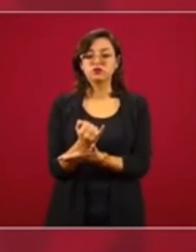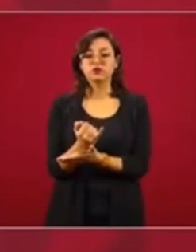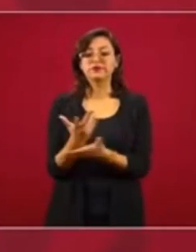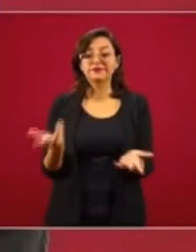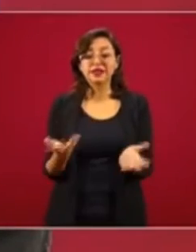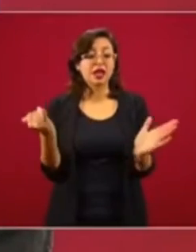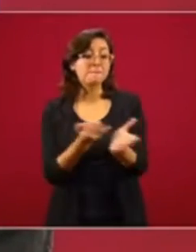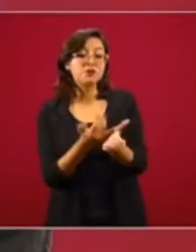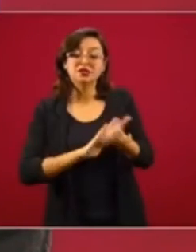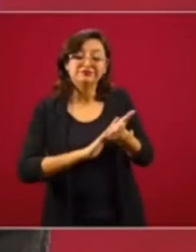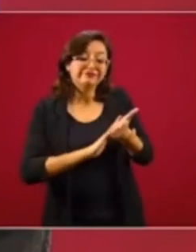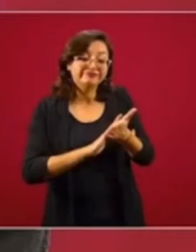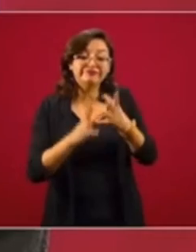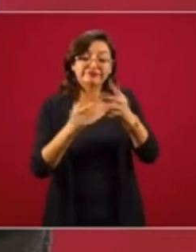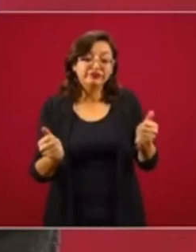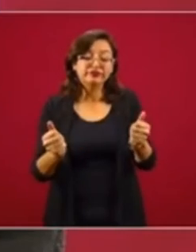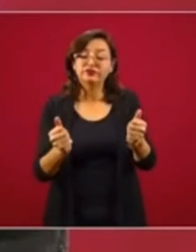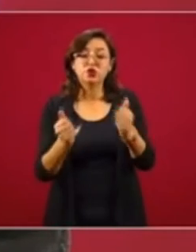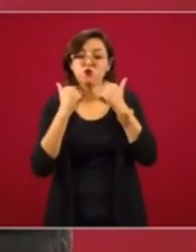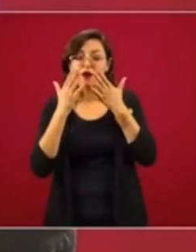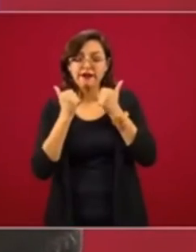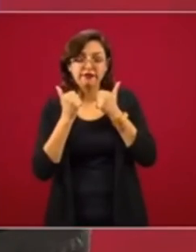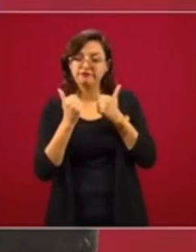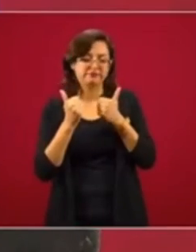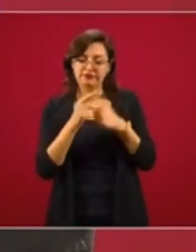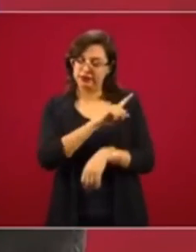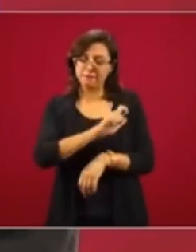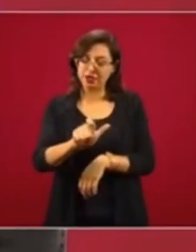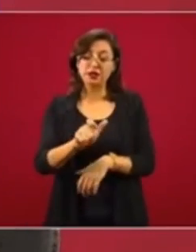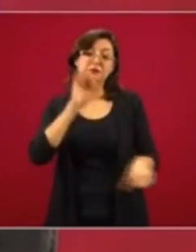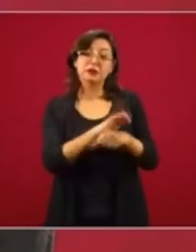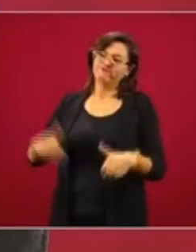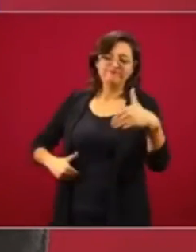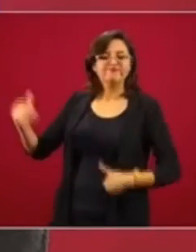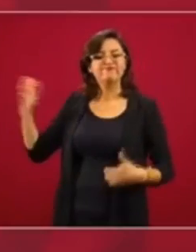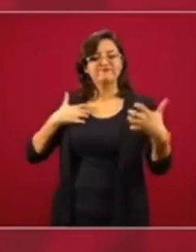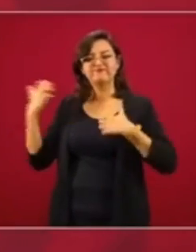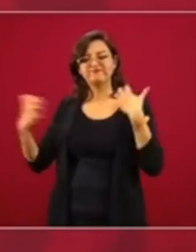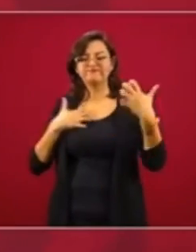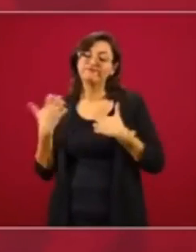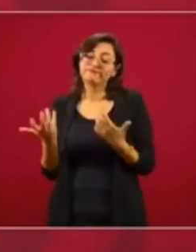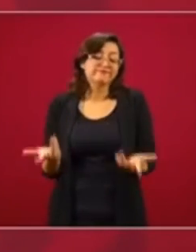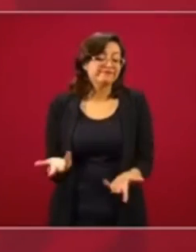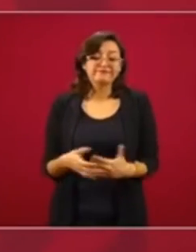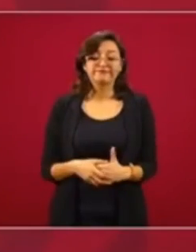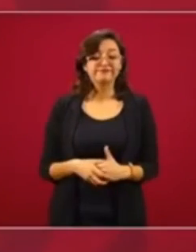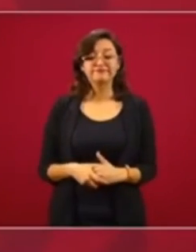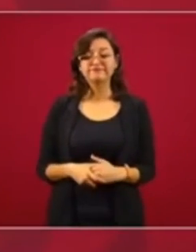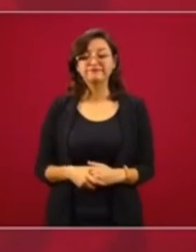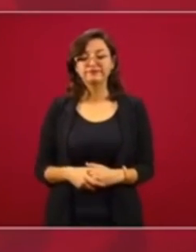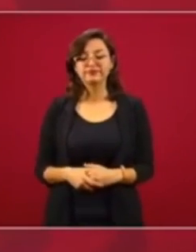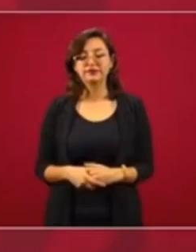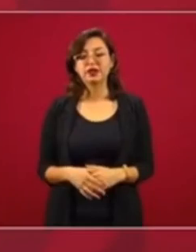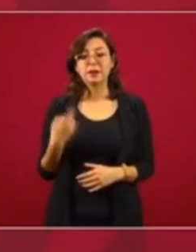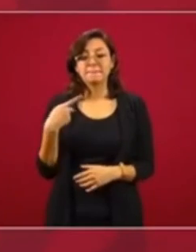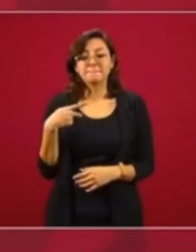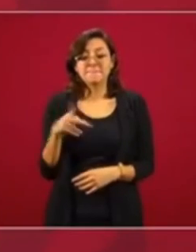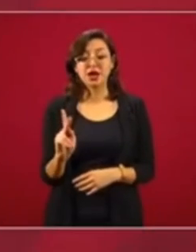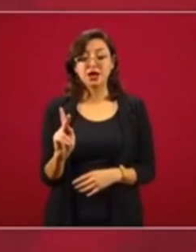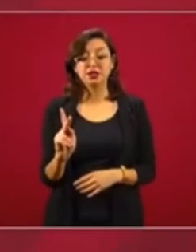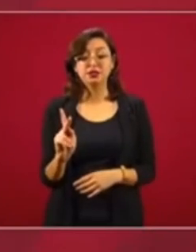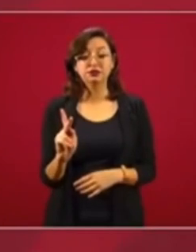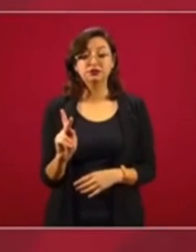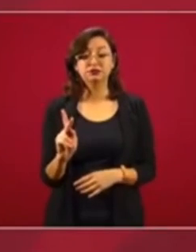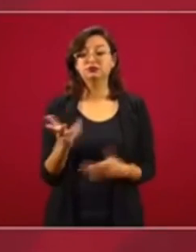condonación de impuestos, como no hay rescates, pues no les gusta. Pero para el sector productivo